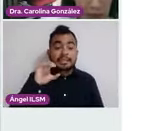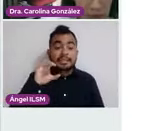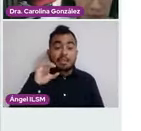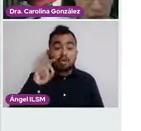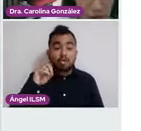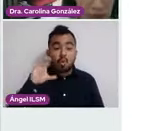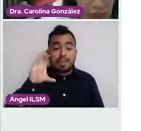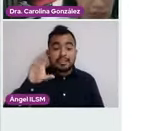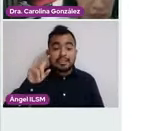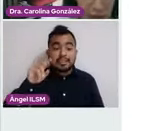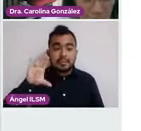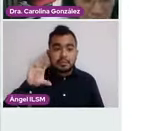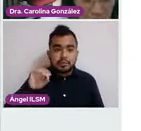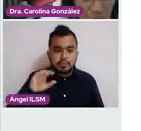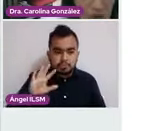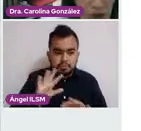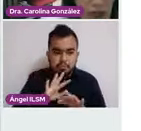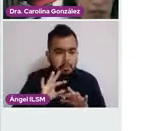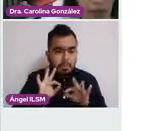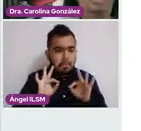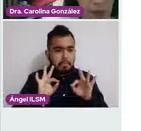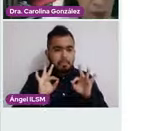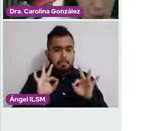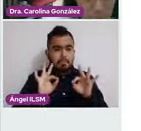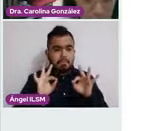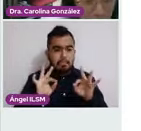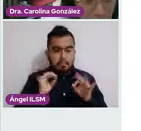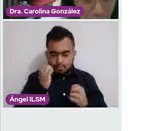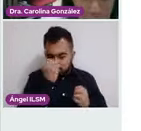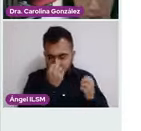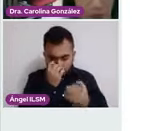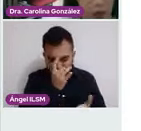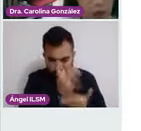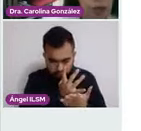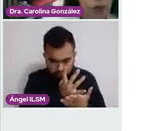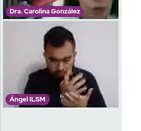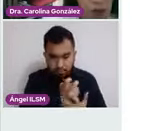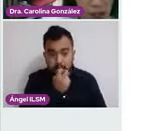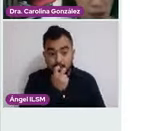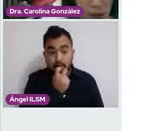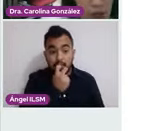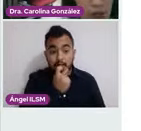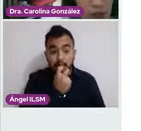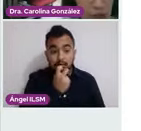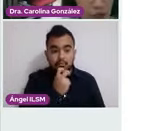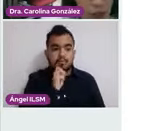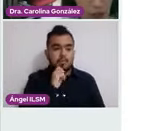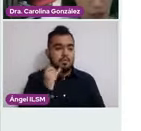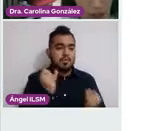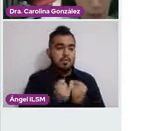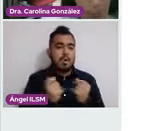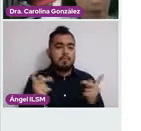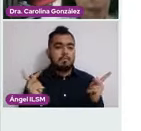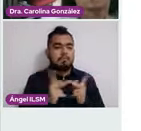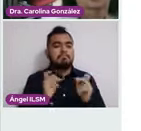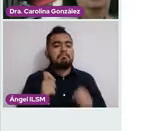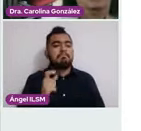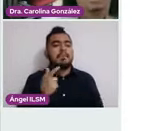alguna alteración. Y el diagnóstico en la primer colposcopía igual coincide con una versión glandular.